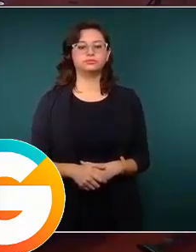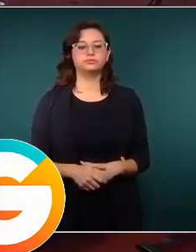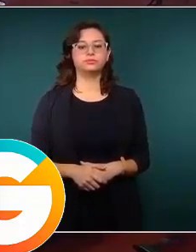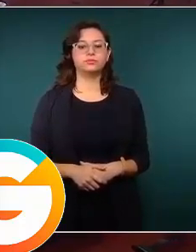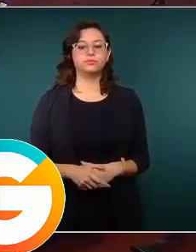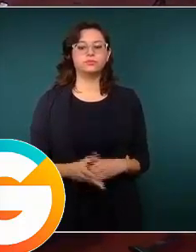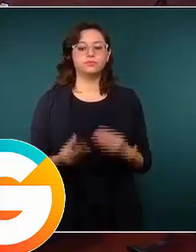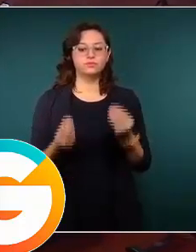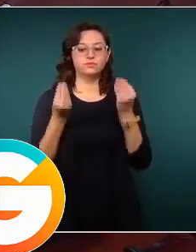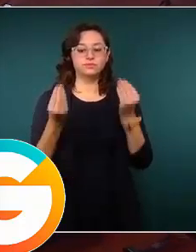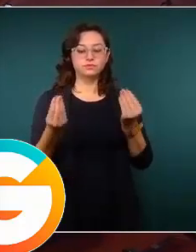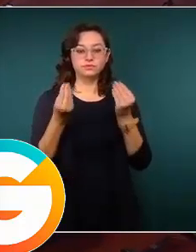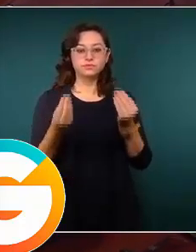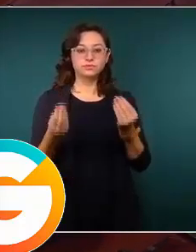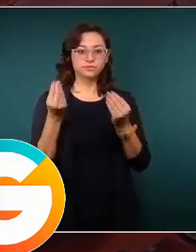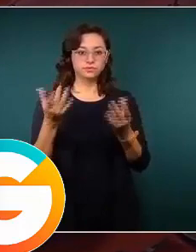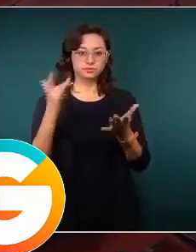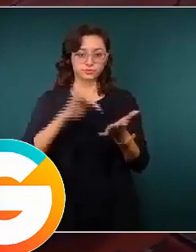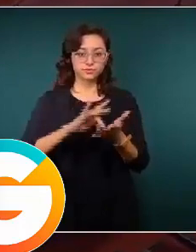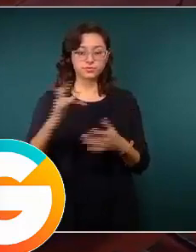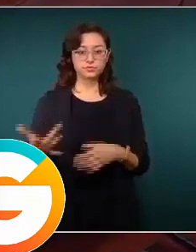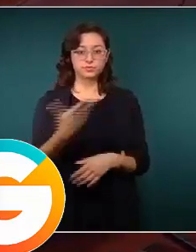Muchas gracias, señor presidente.